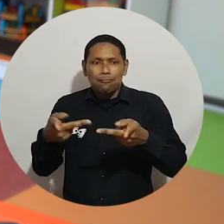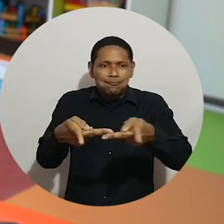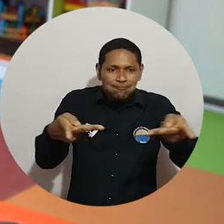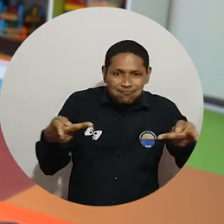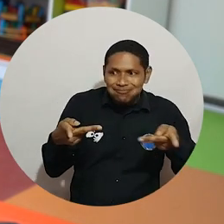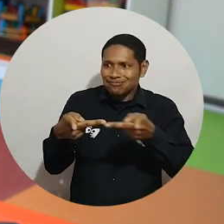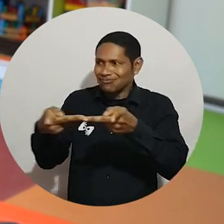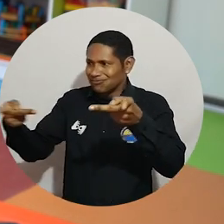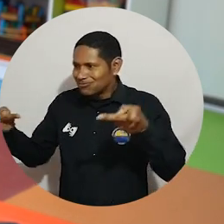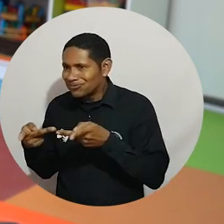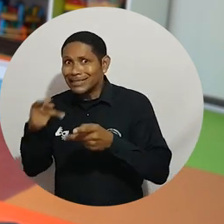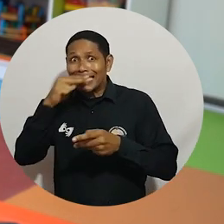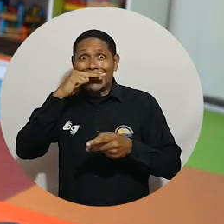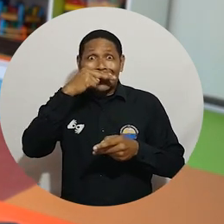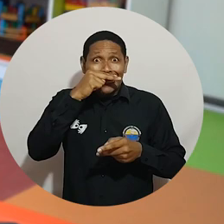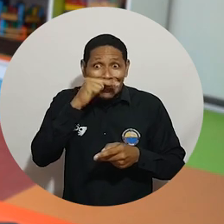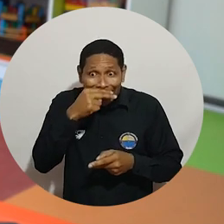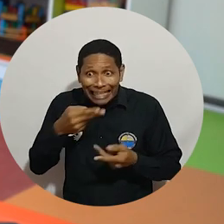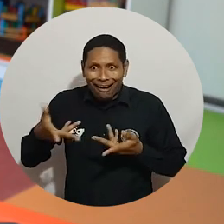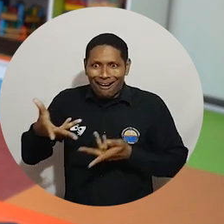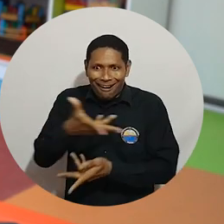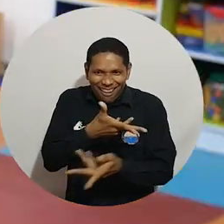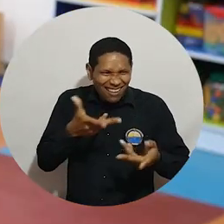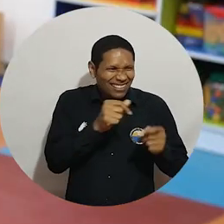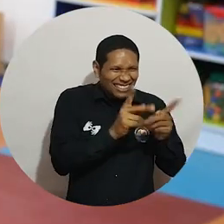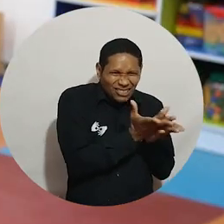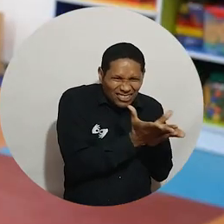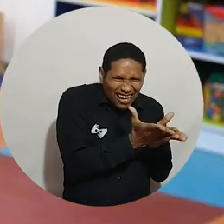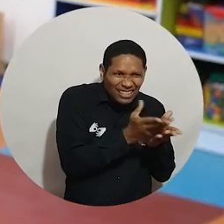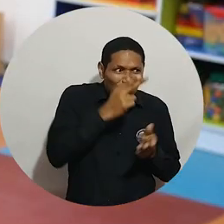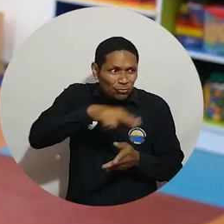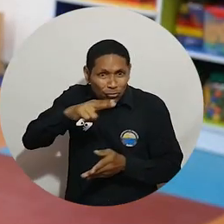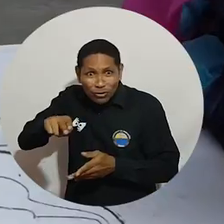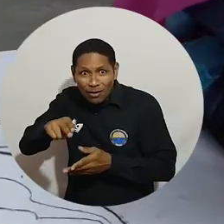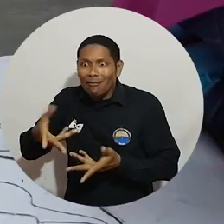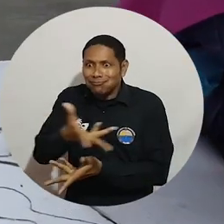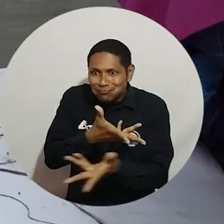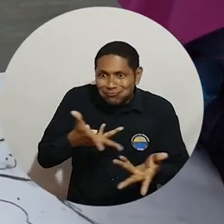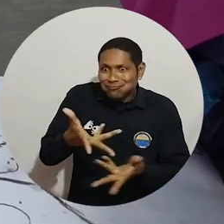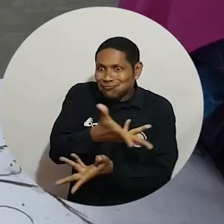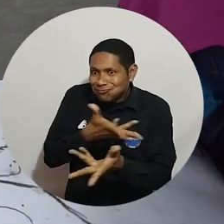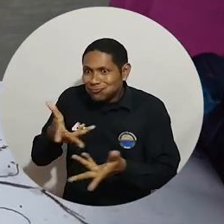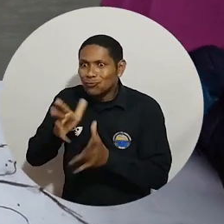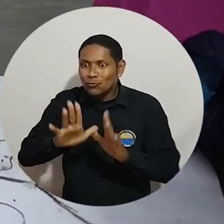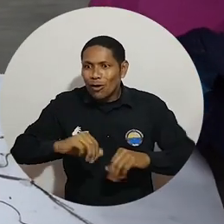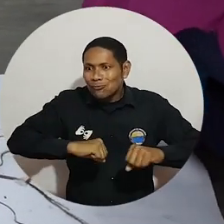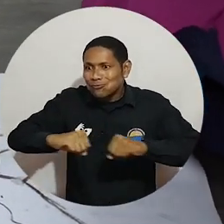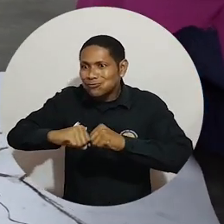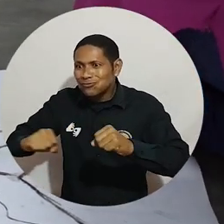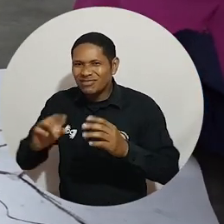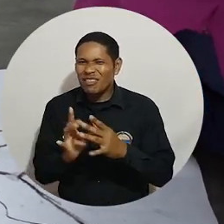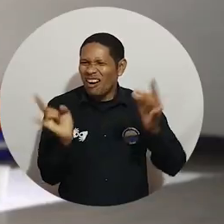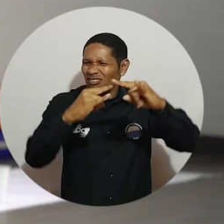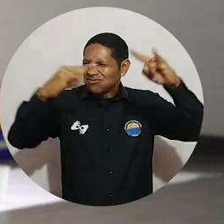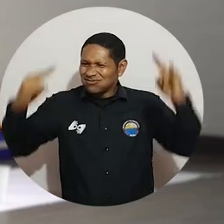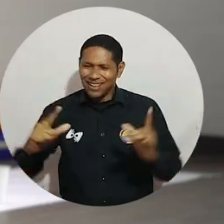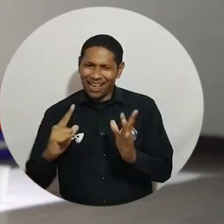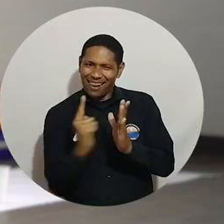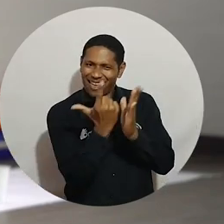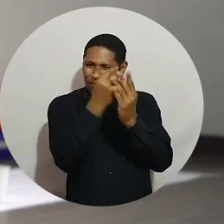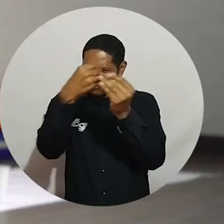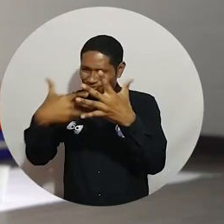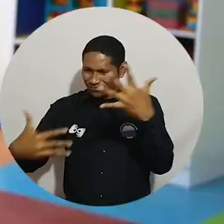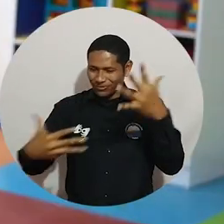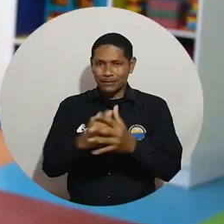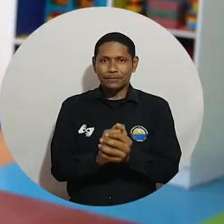poder tener buen provecho y utilización de los espacios para que los niños del centro, los hijos de los estudiantes puedan vincularse a las actividades de la